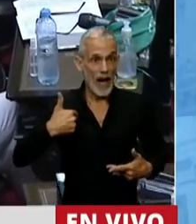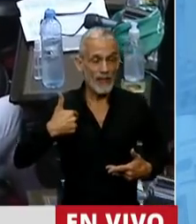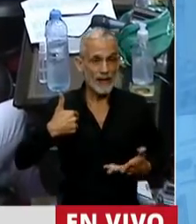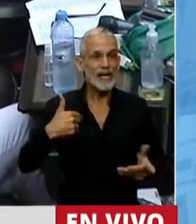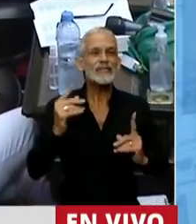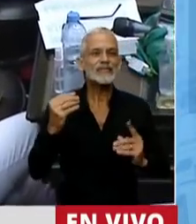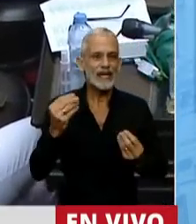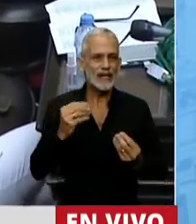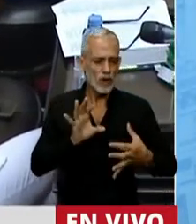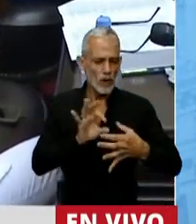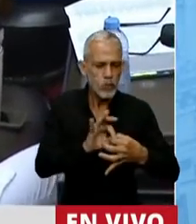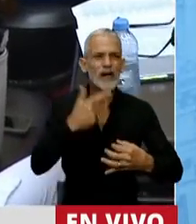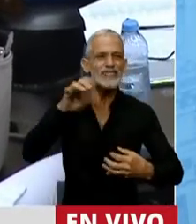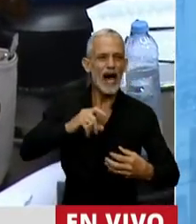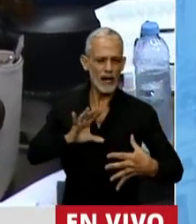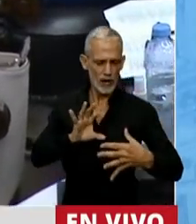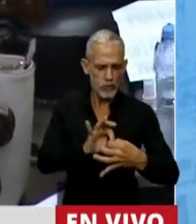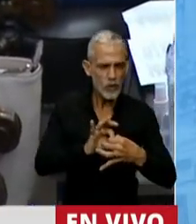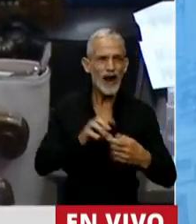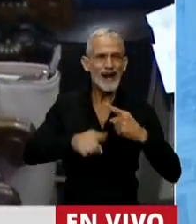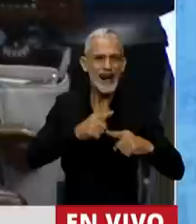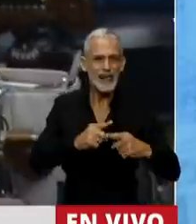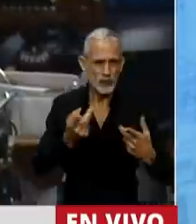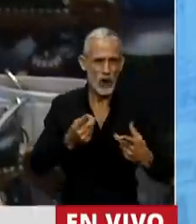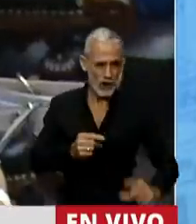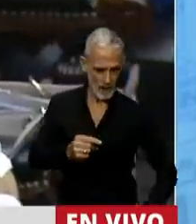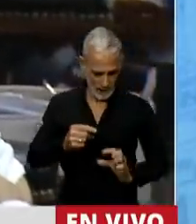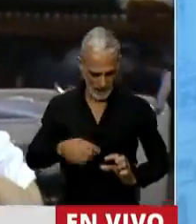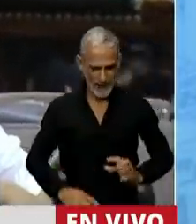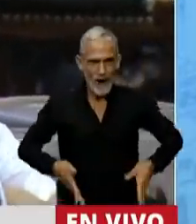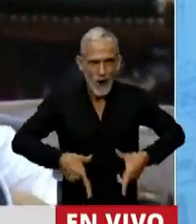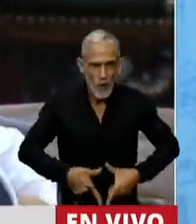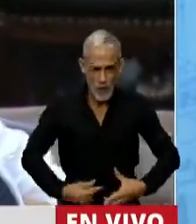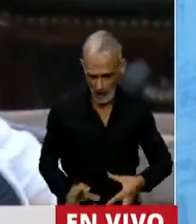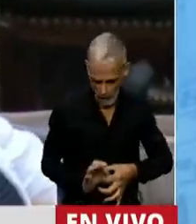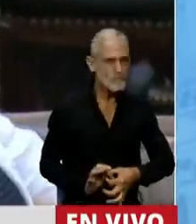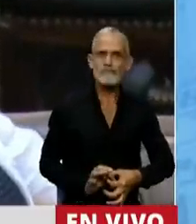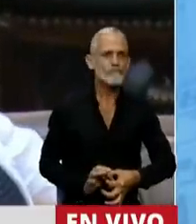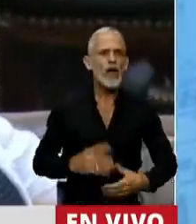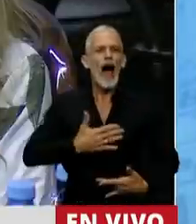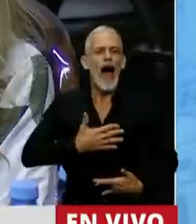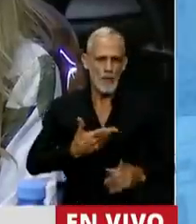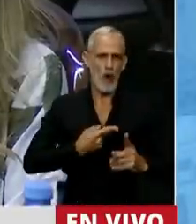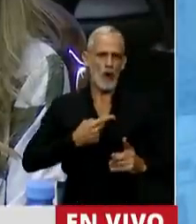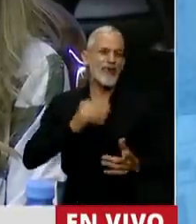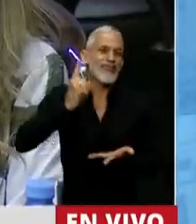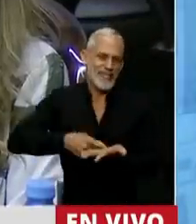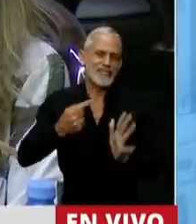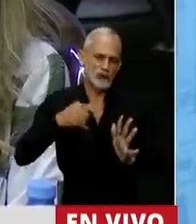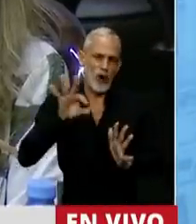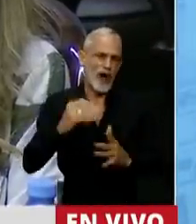no se trata del vínculo de sangre, no se trata de la relación entre el embrión y el útero. Se trata del amor y de la elección.